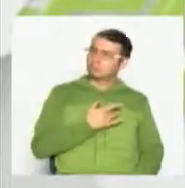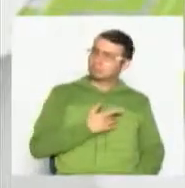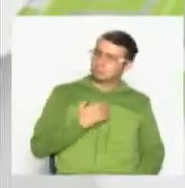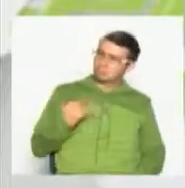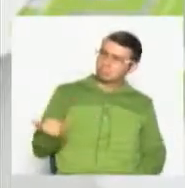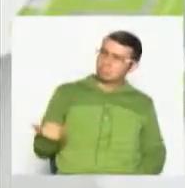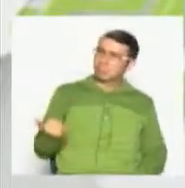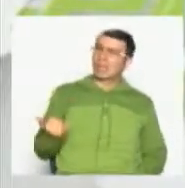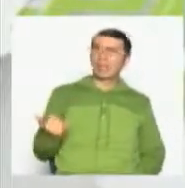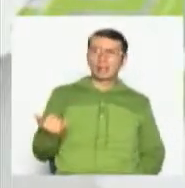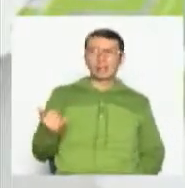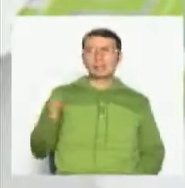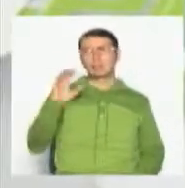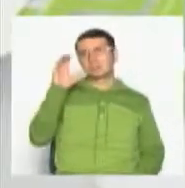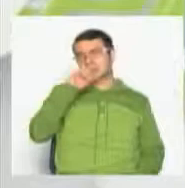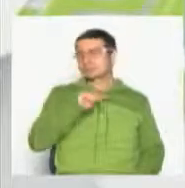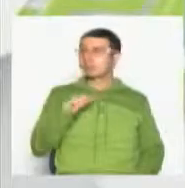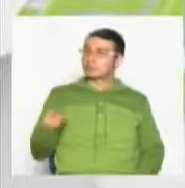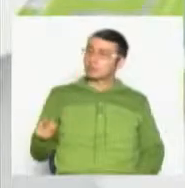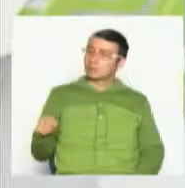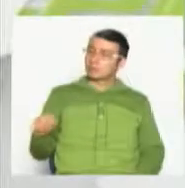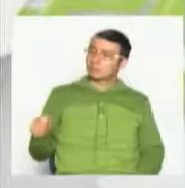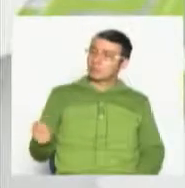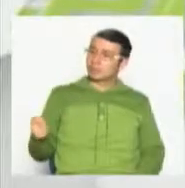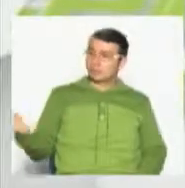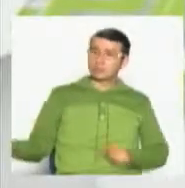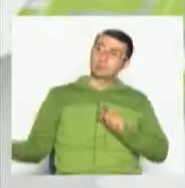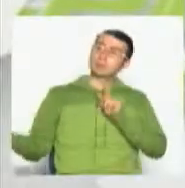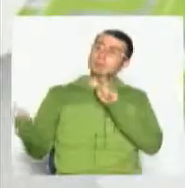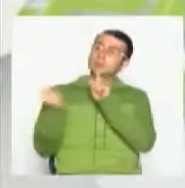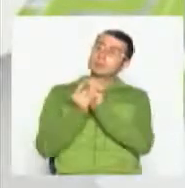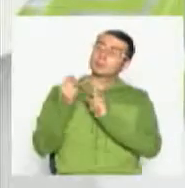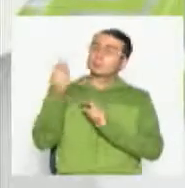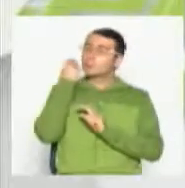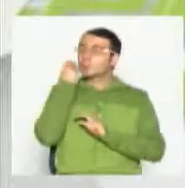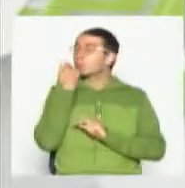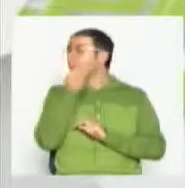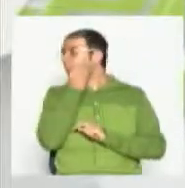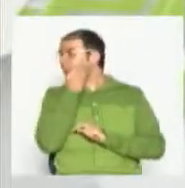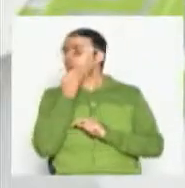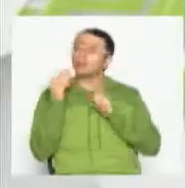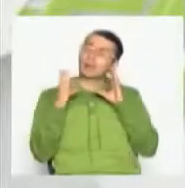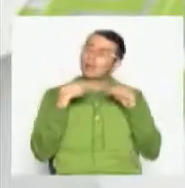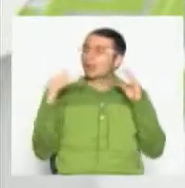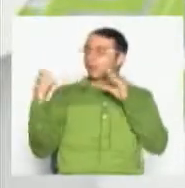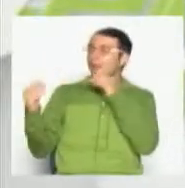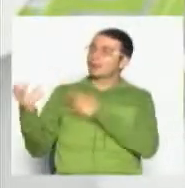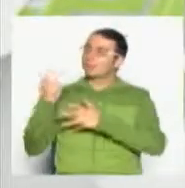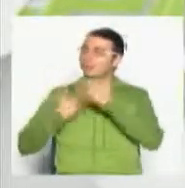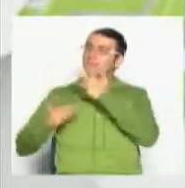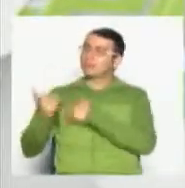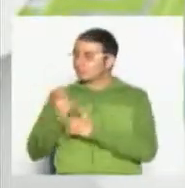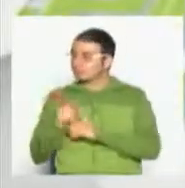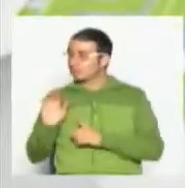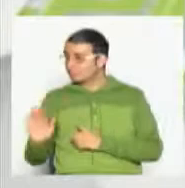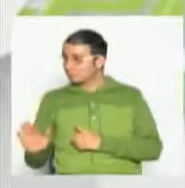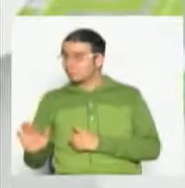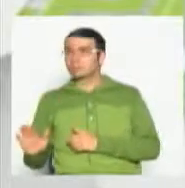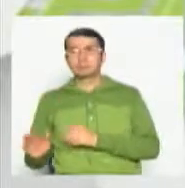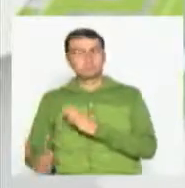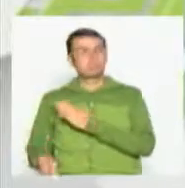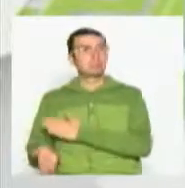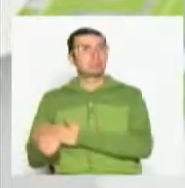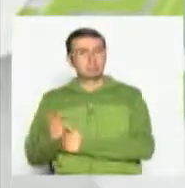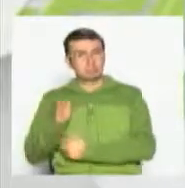cuenta y damos fe de ello. Apaga su aparato, sale y saluda a su papá y a su mamá, y entramos ya en ese contacto familiar, ¿cierto? O